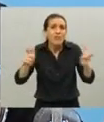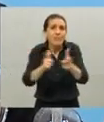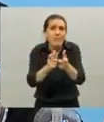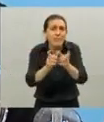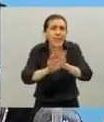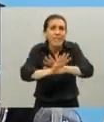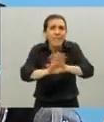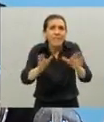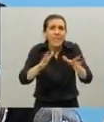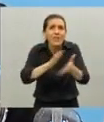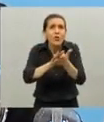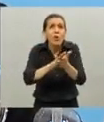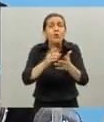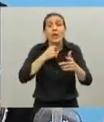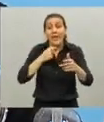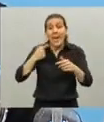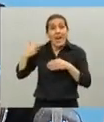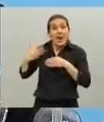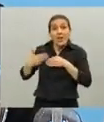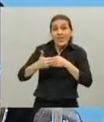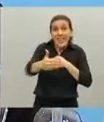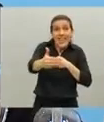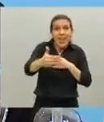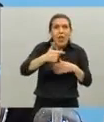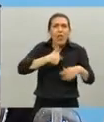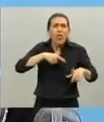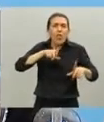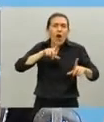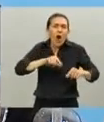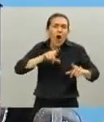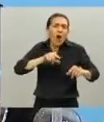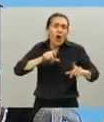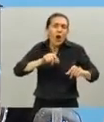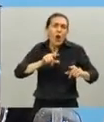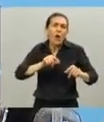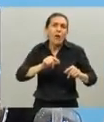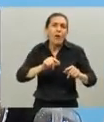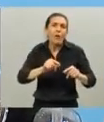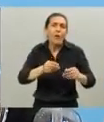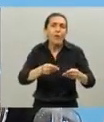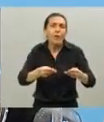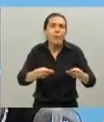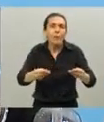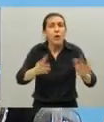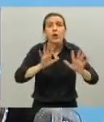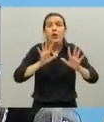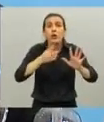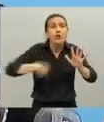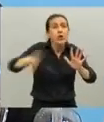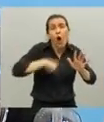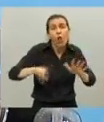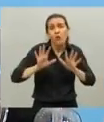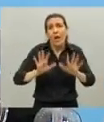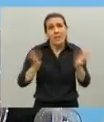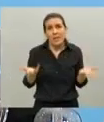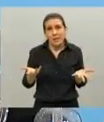sobrellevar este tiempo de dolor con el menor dolor posible todos queremos eso todos queremos eso